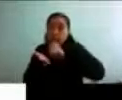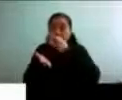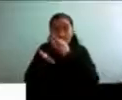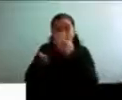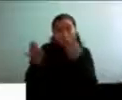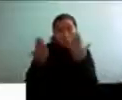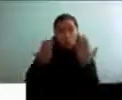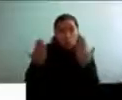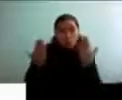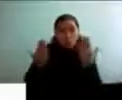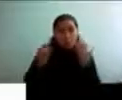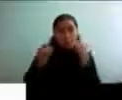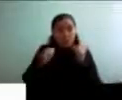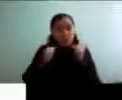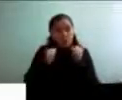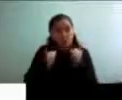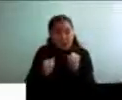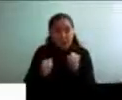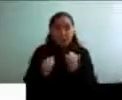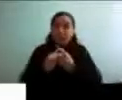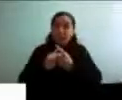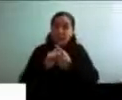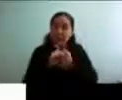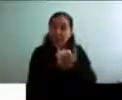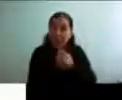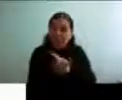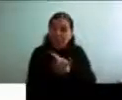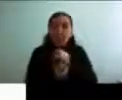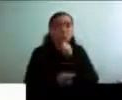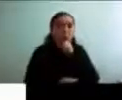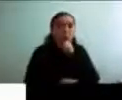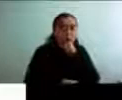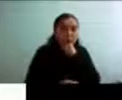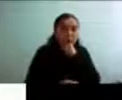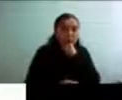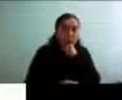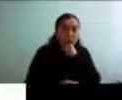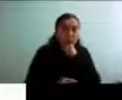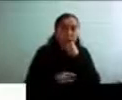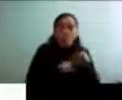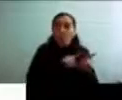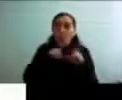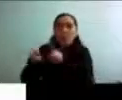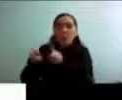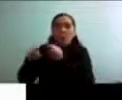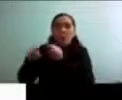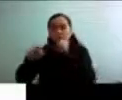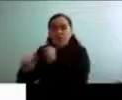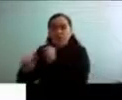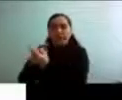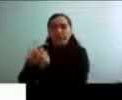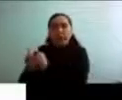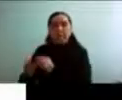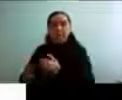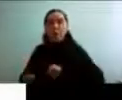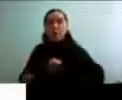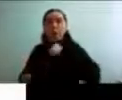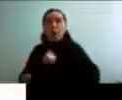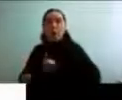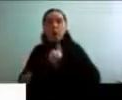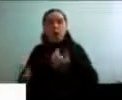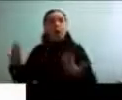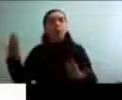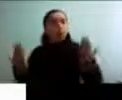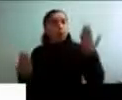intensidad de los cambios de la etapa del envejecer con la intensidad de los cambios de la adolescencia. Y es bien